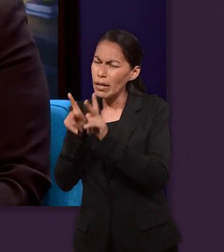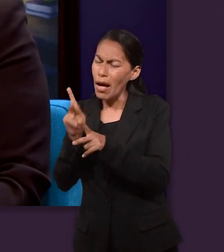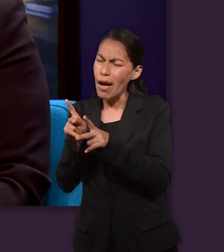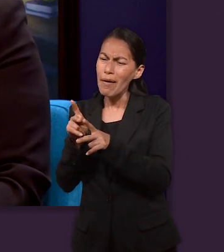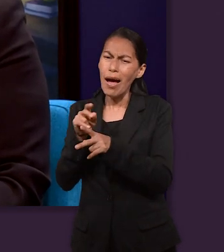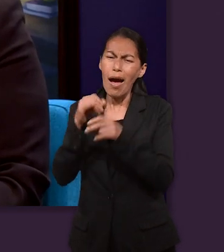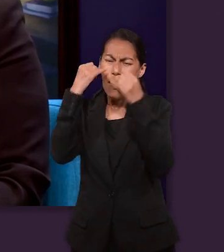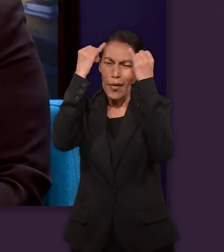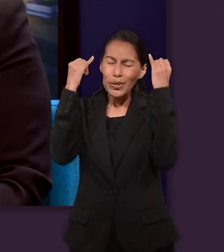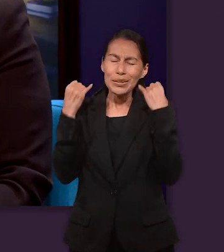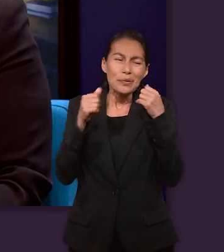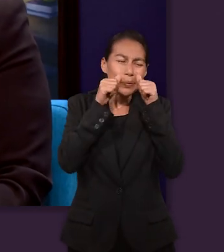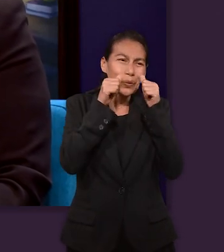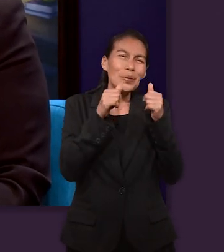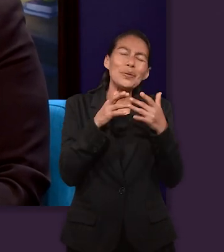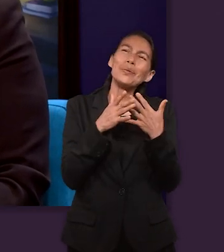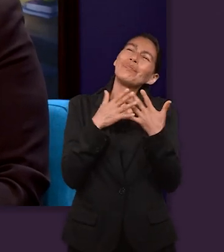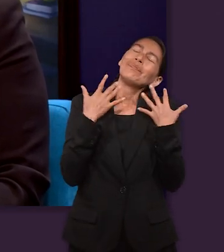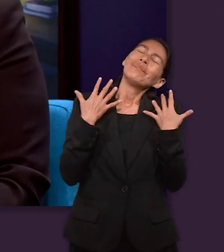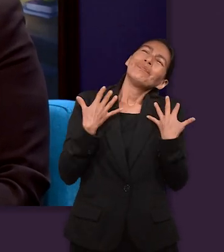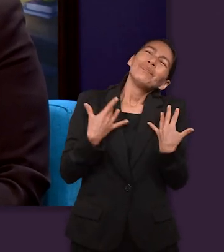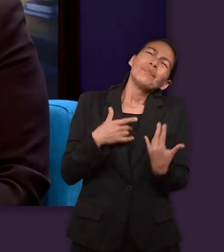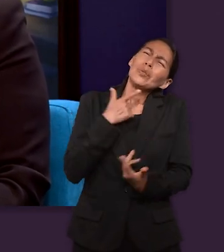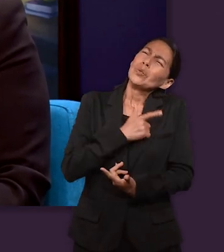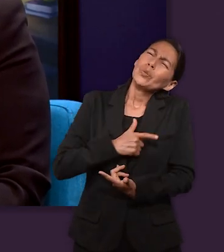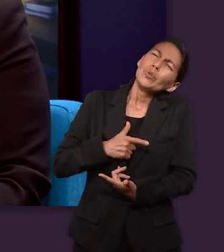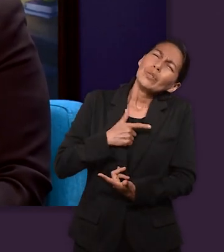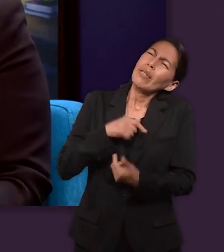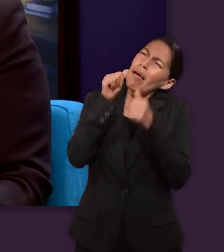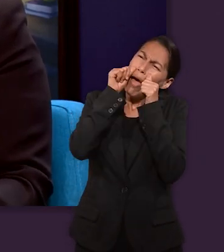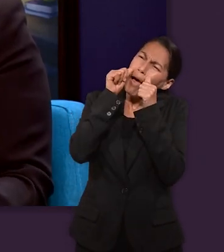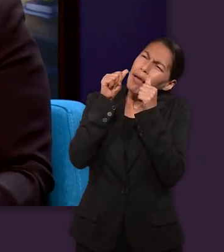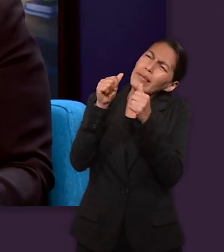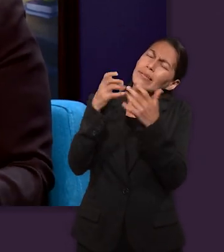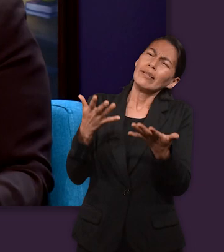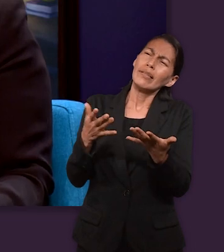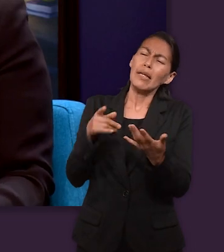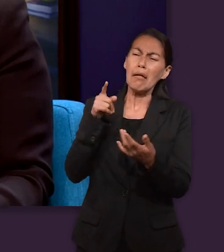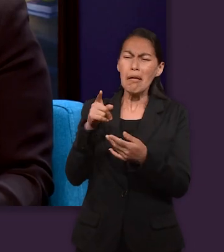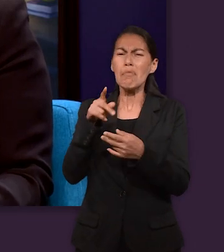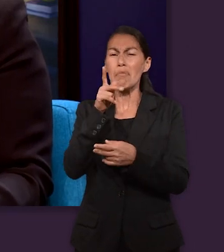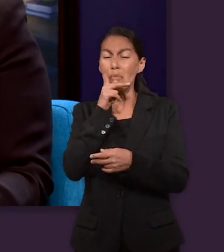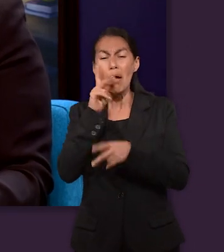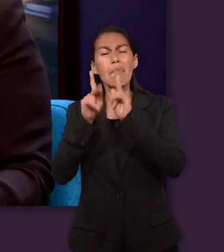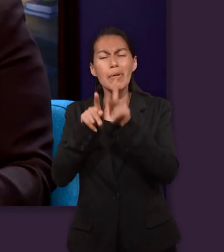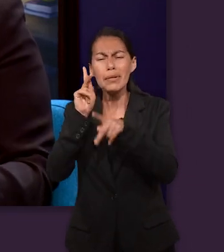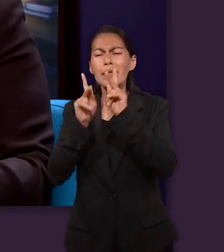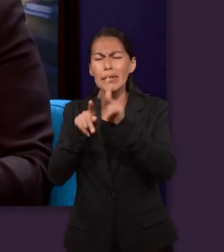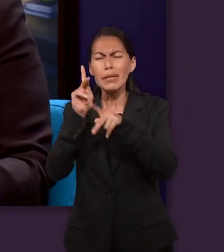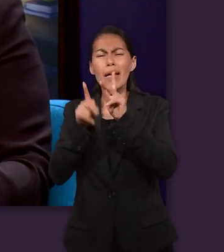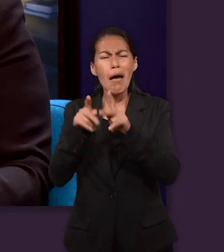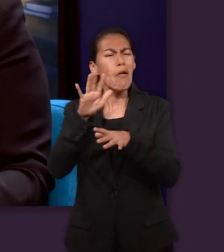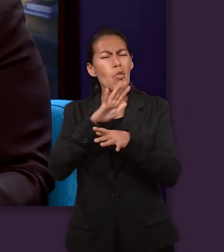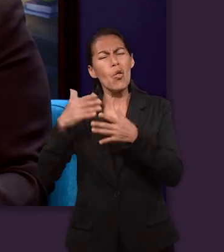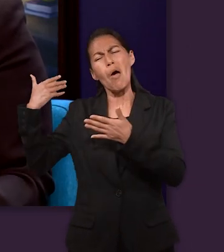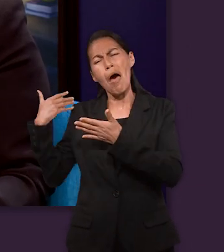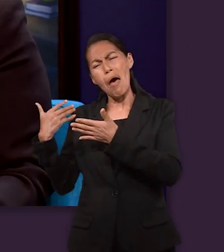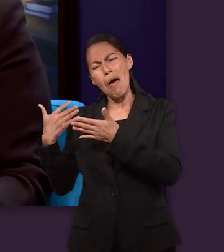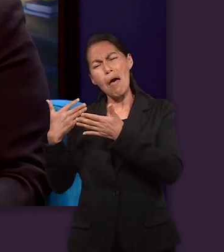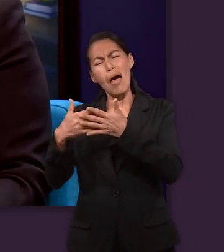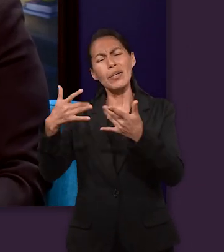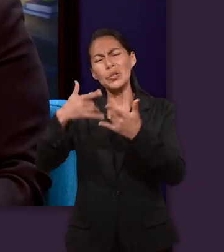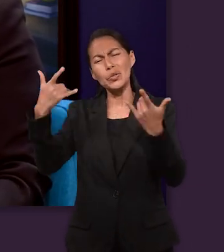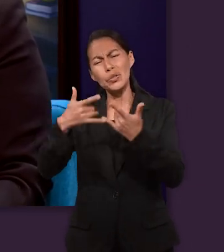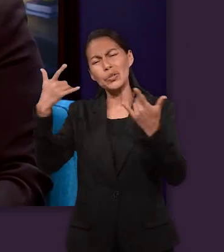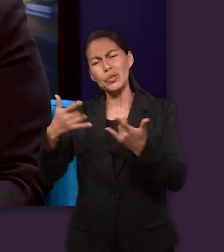a escuchar las historias que su padre le contaba y la forma maravillosa como él se había manifestado en su